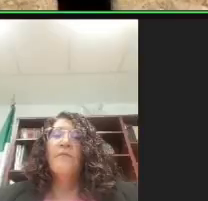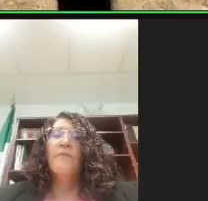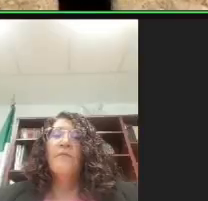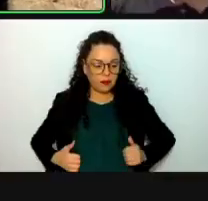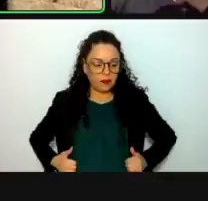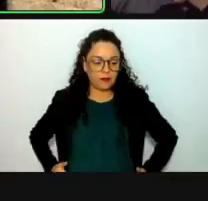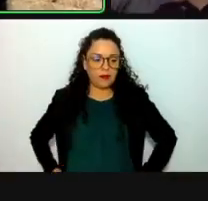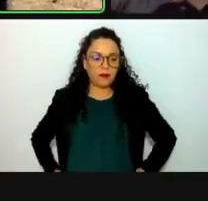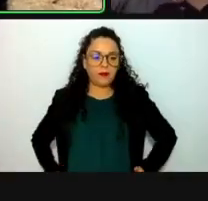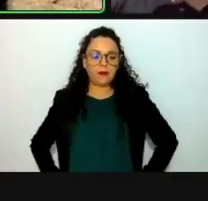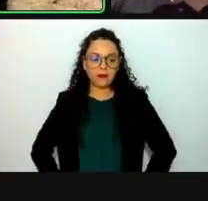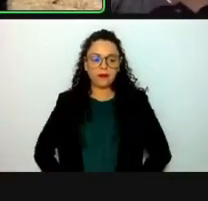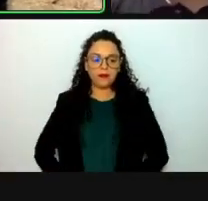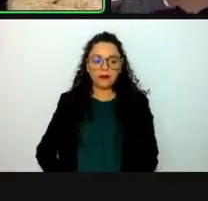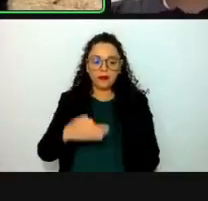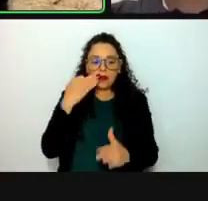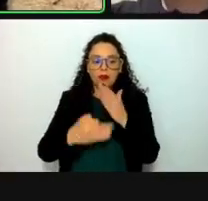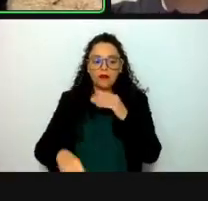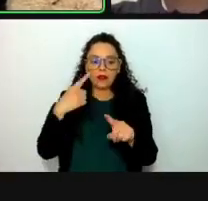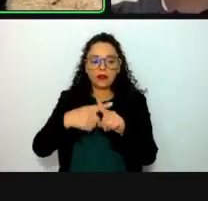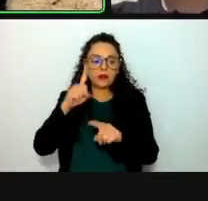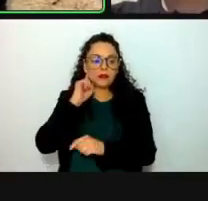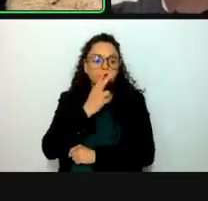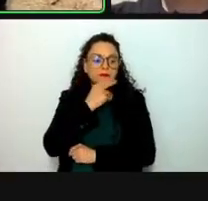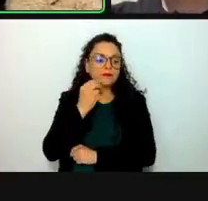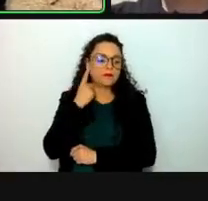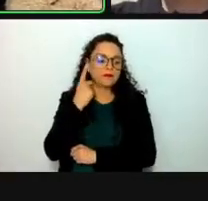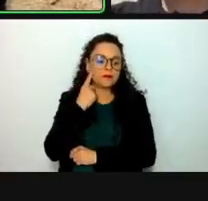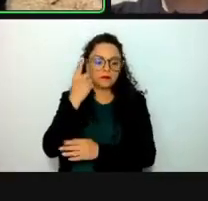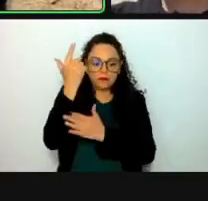Falta alguna o algún diputado de pasar lista de asistencia.